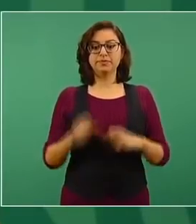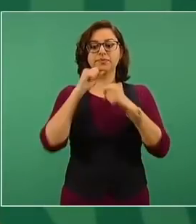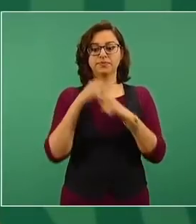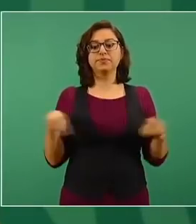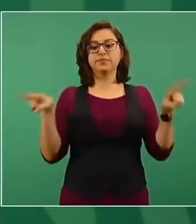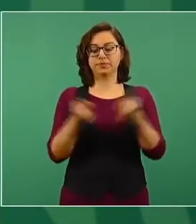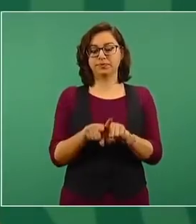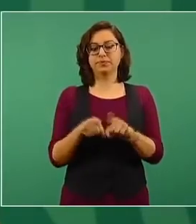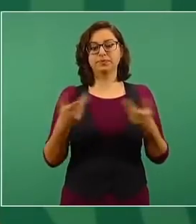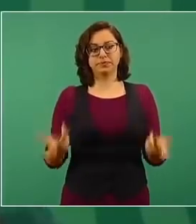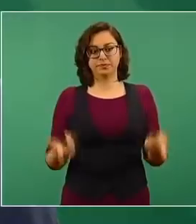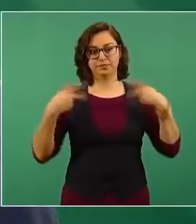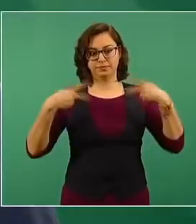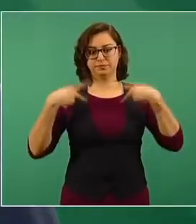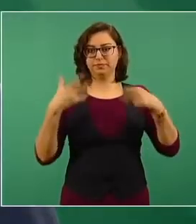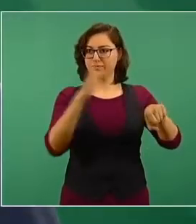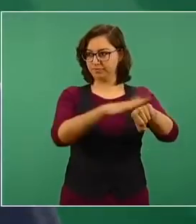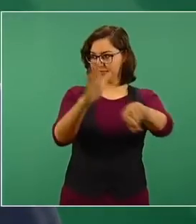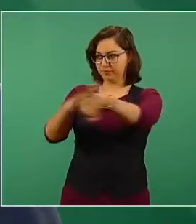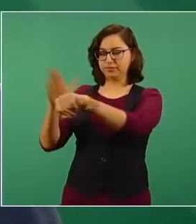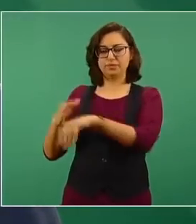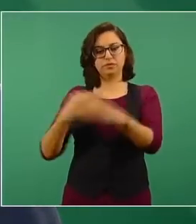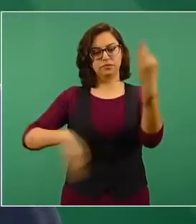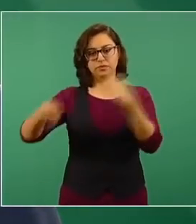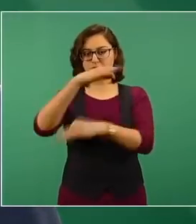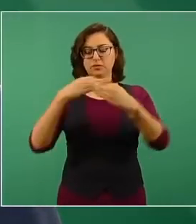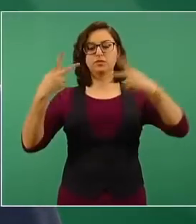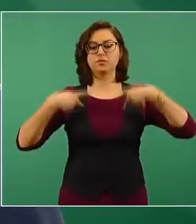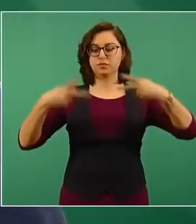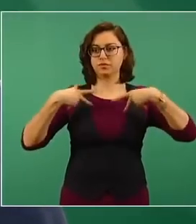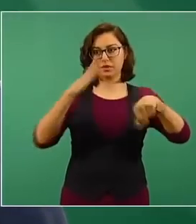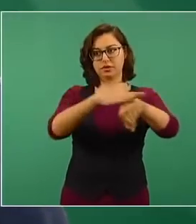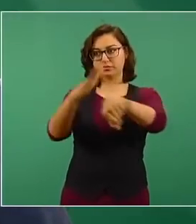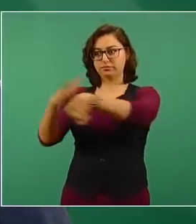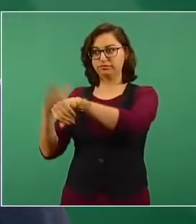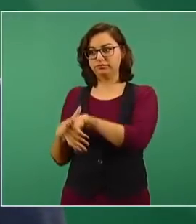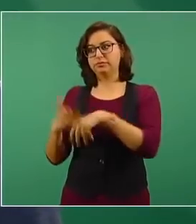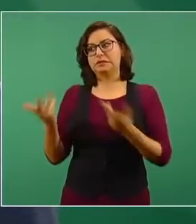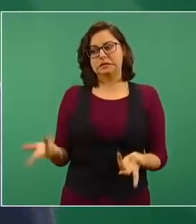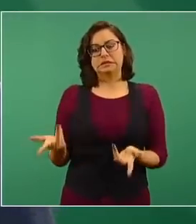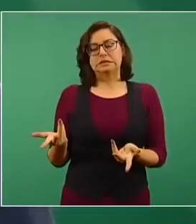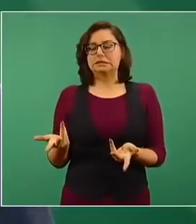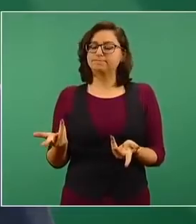llamado a toda la población para que no se deje